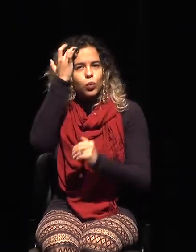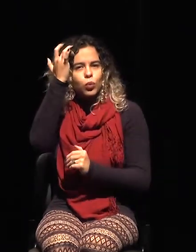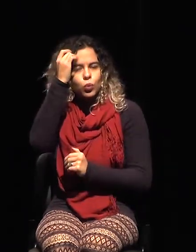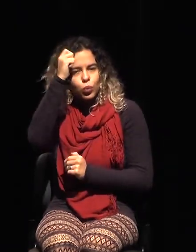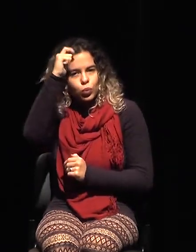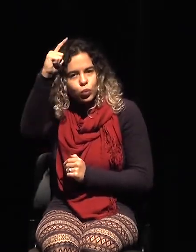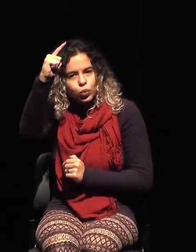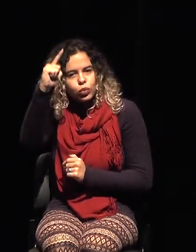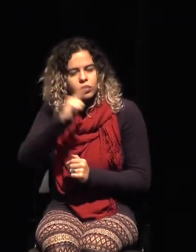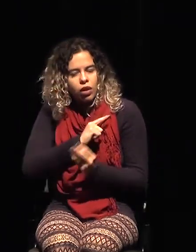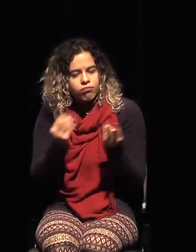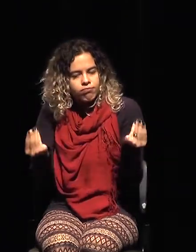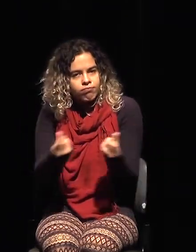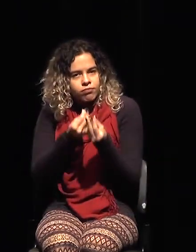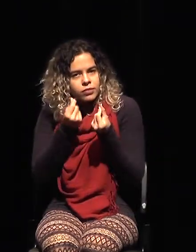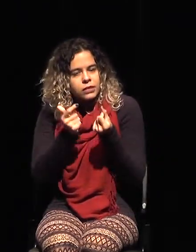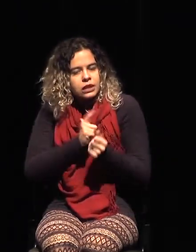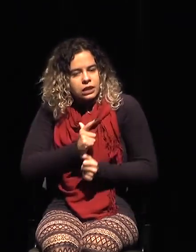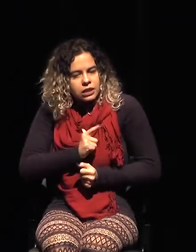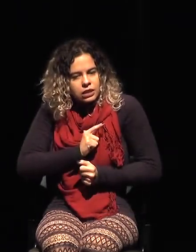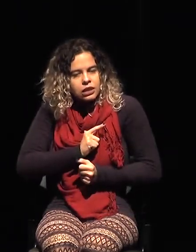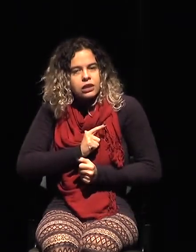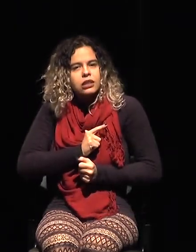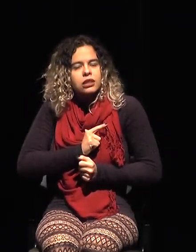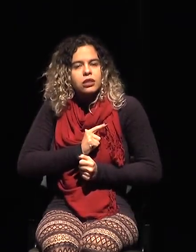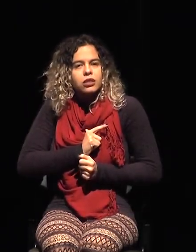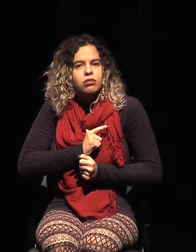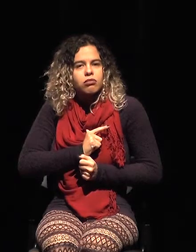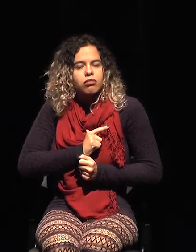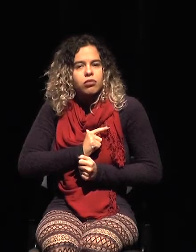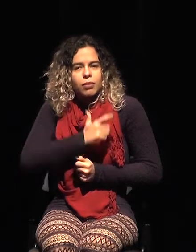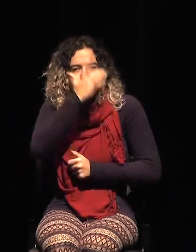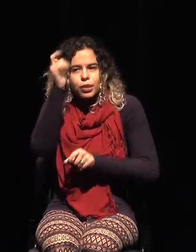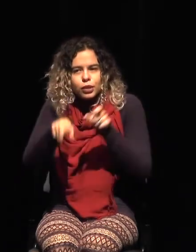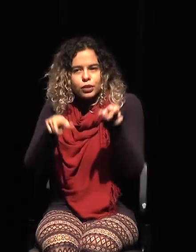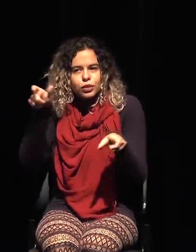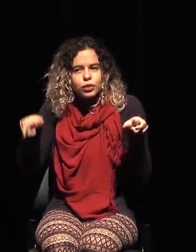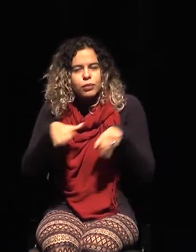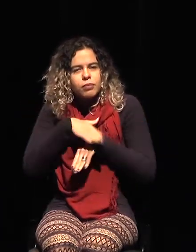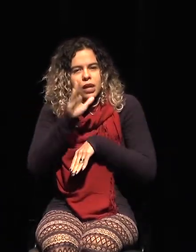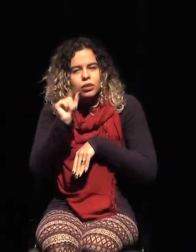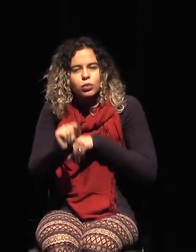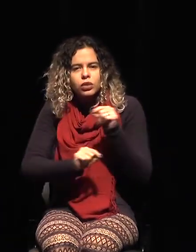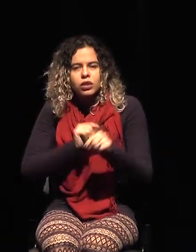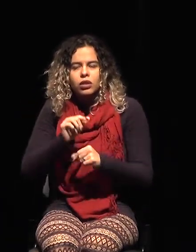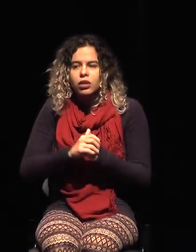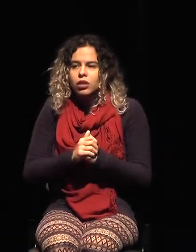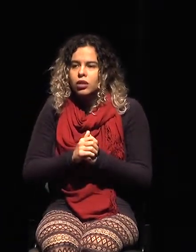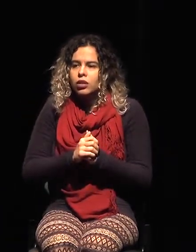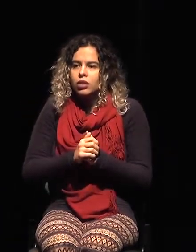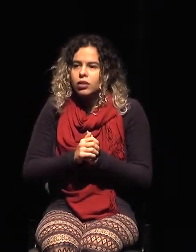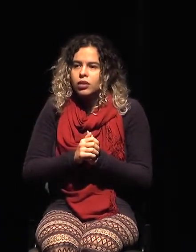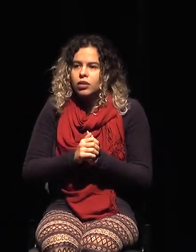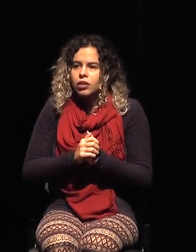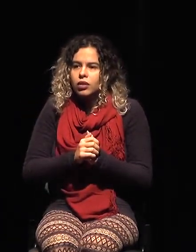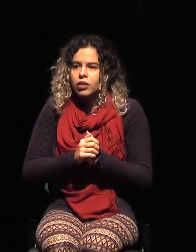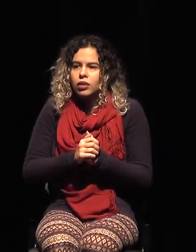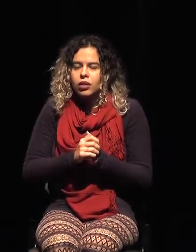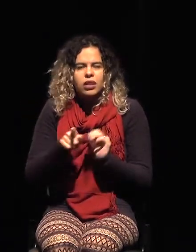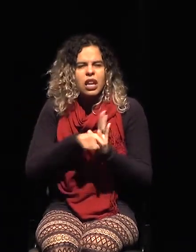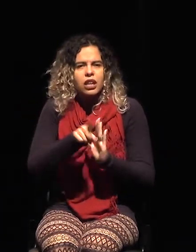sensiblemente, por decirlo de alguna forma, no diría evolucionadas, sino son personas que tienen el